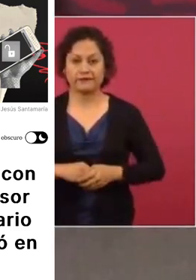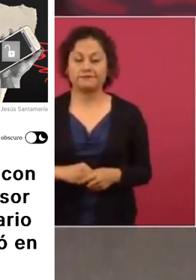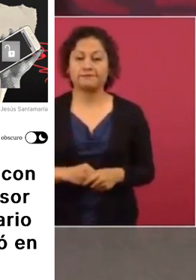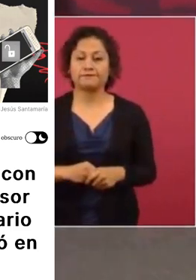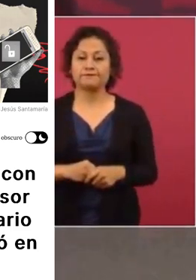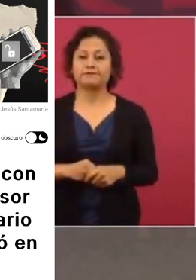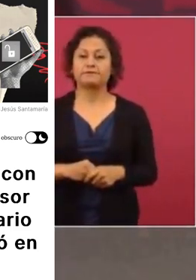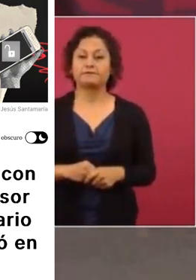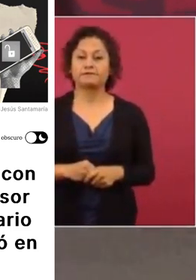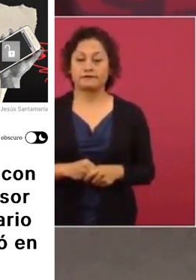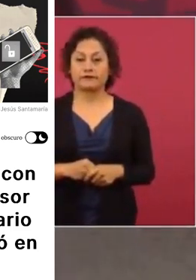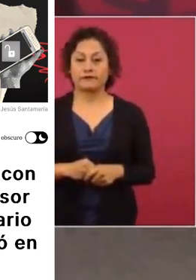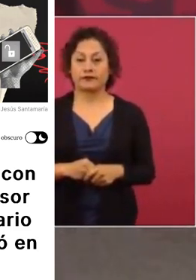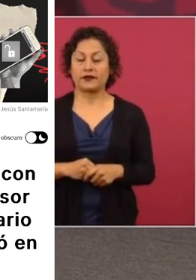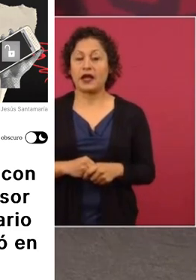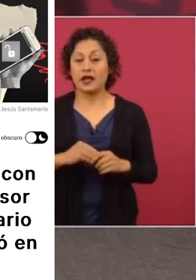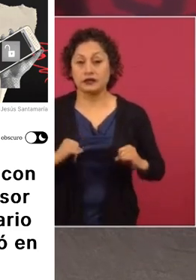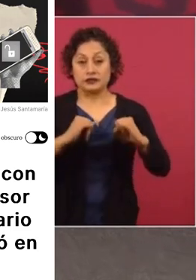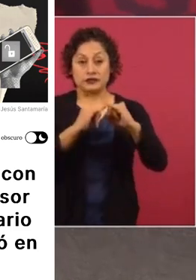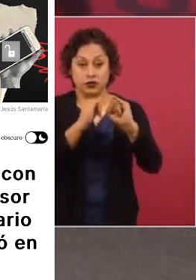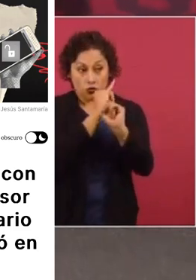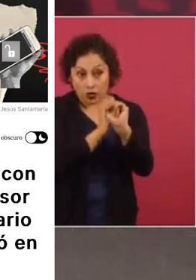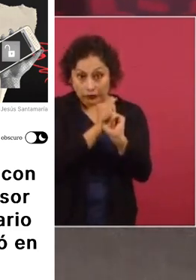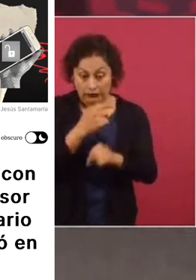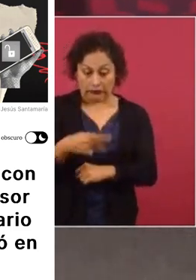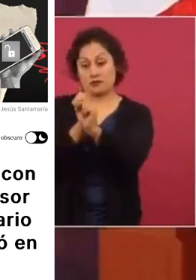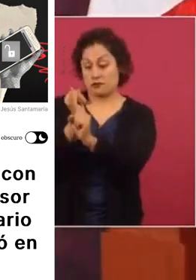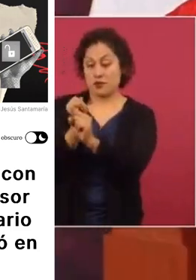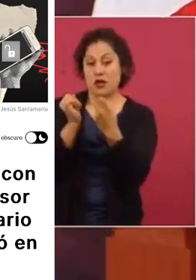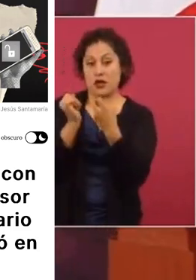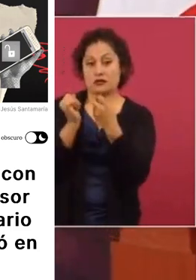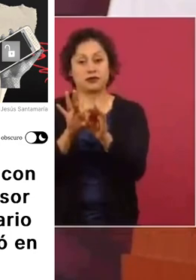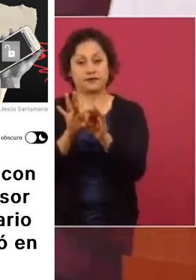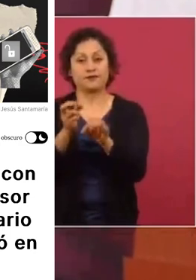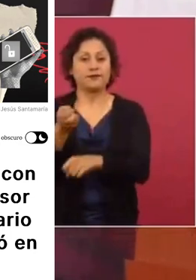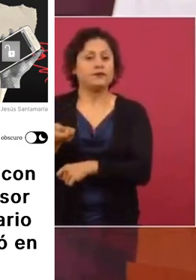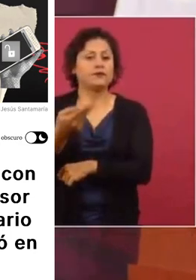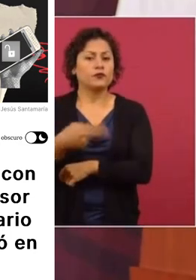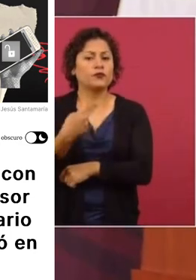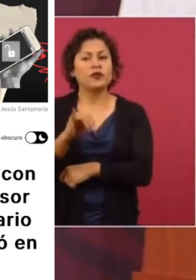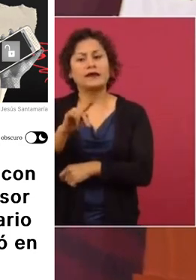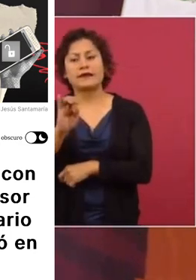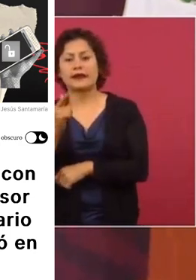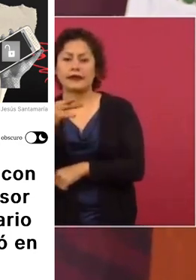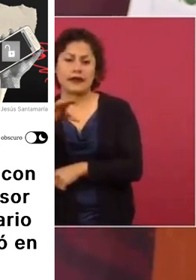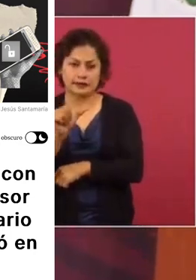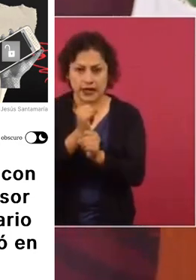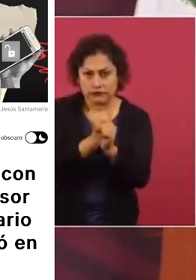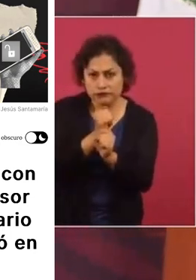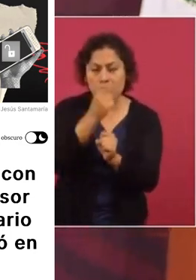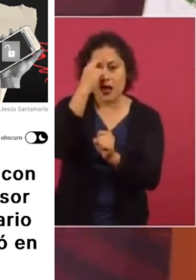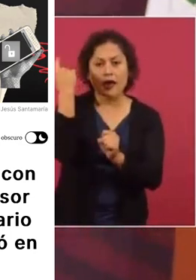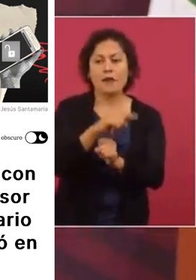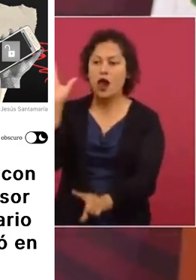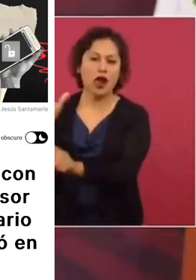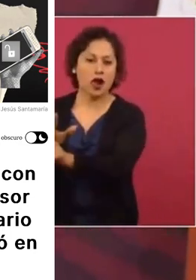el Instituto de Inteligencia del gobierno hace investigación, inteligencia, para no usar la fuerza.